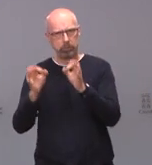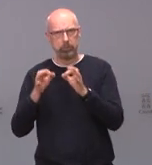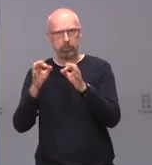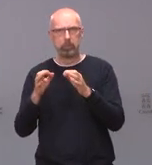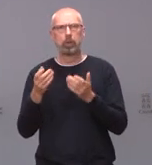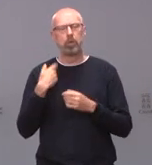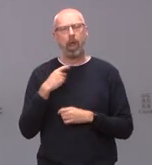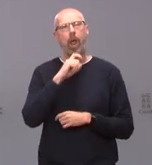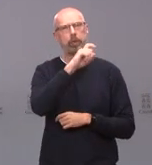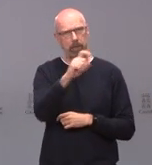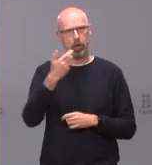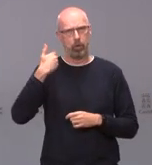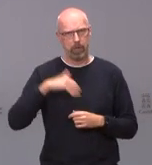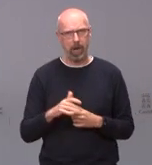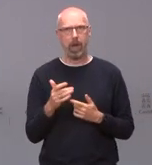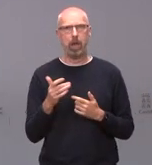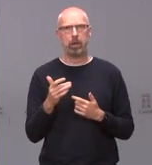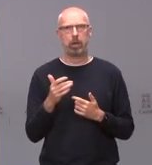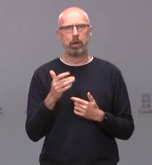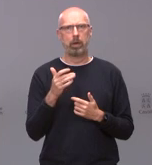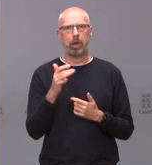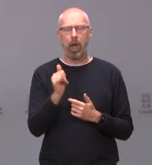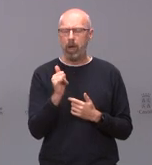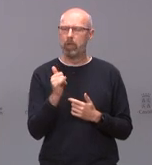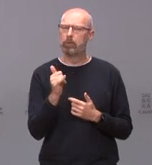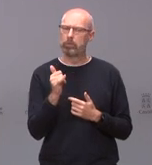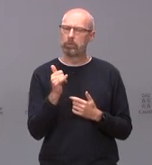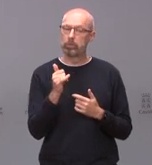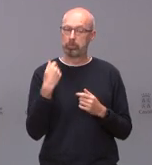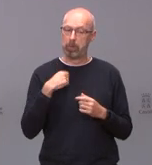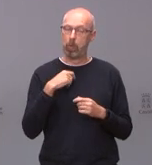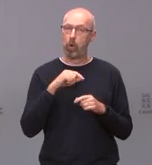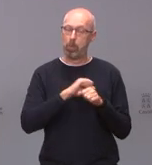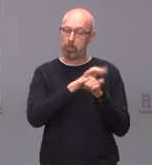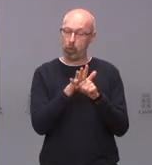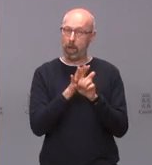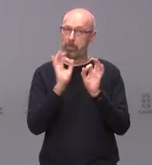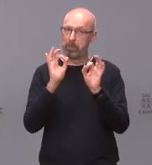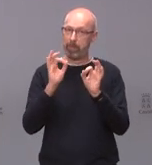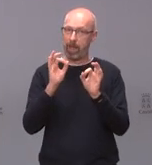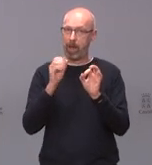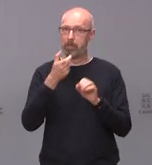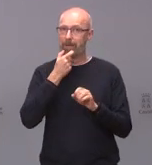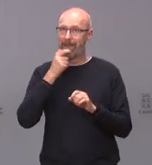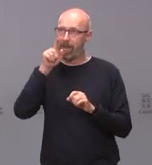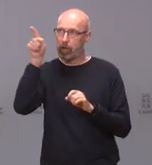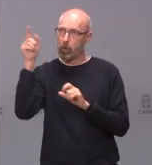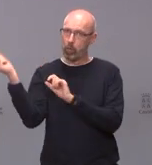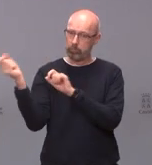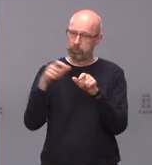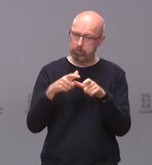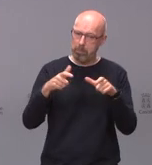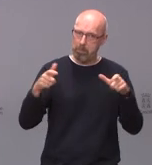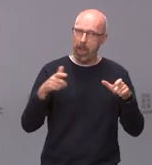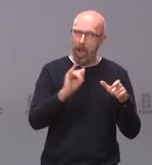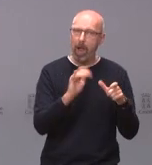reiterada existe una presencia predominante de la variante británica existe el ejemplo de lo que ha ocurrido en Europa